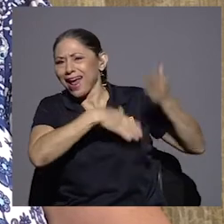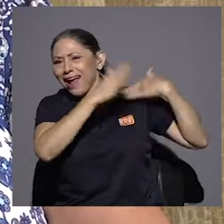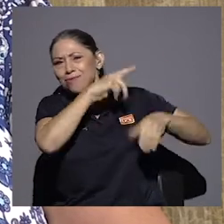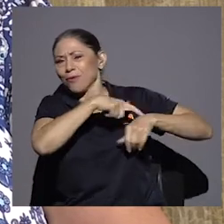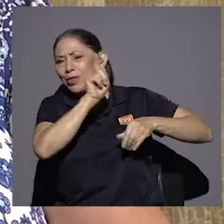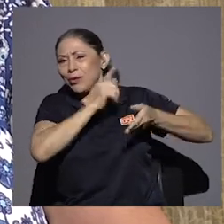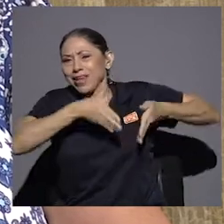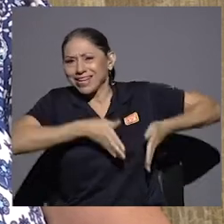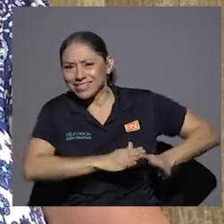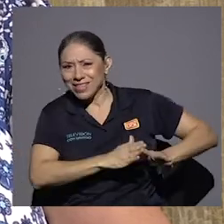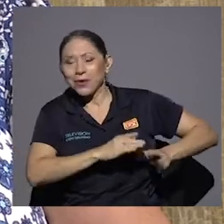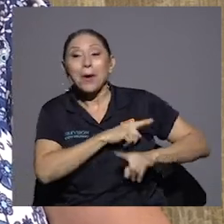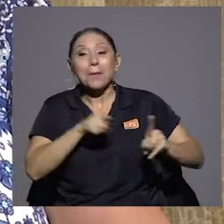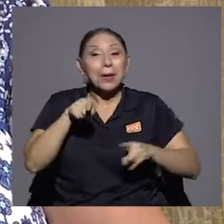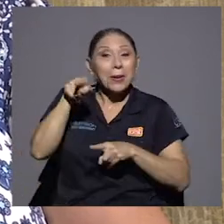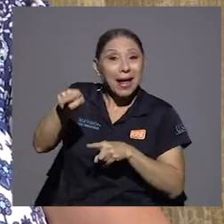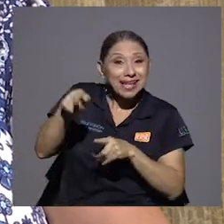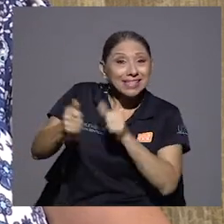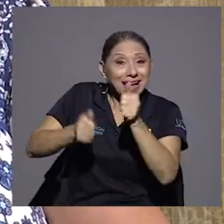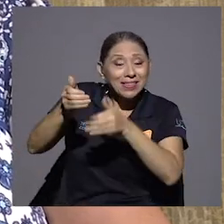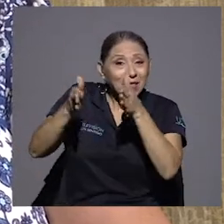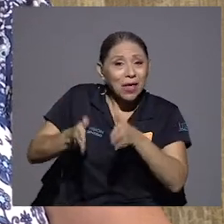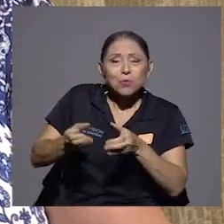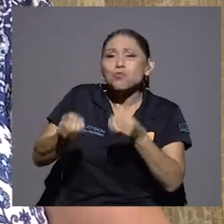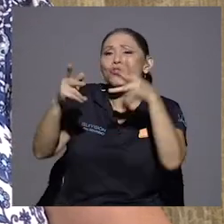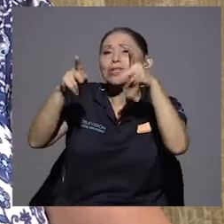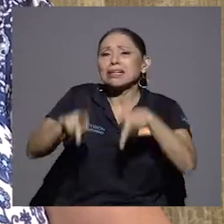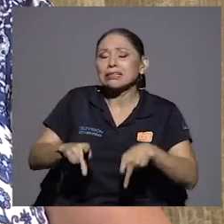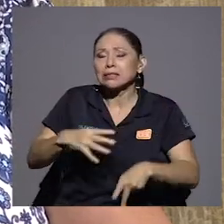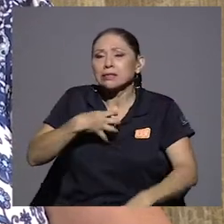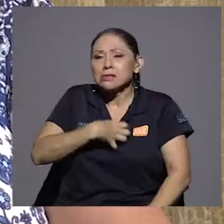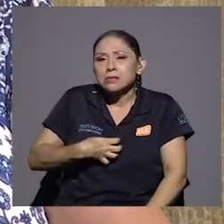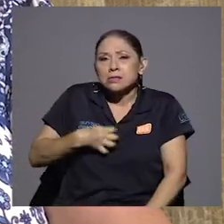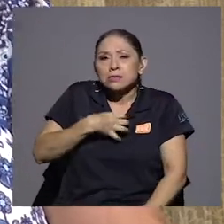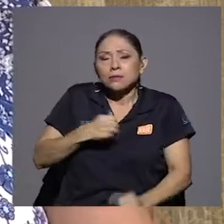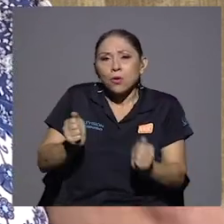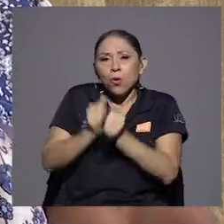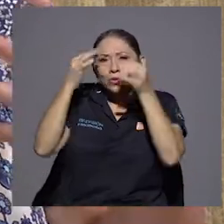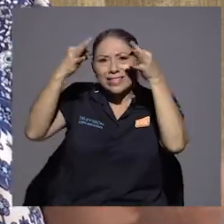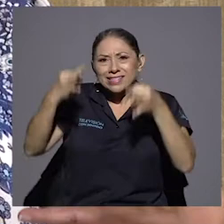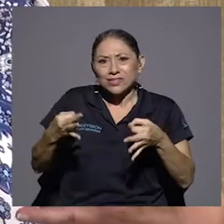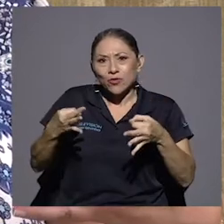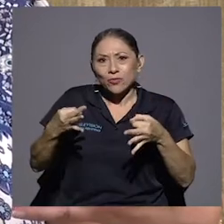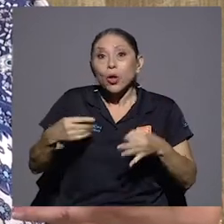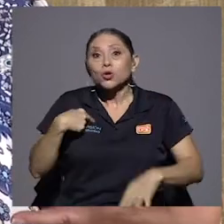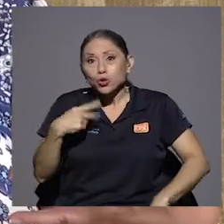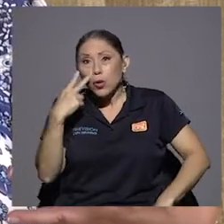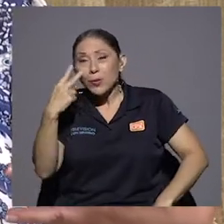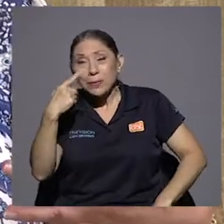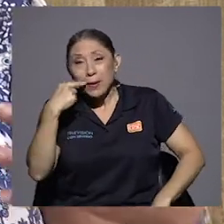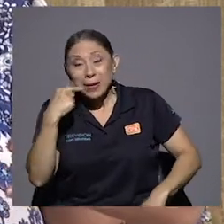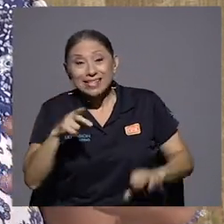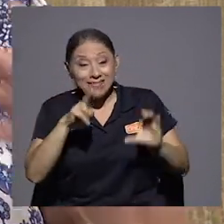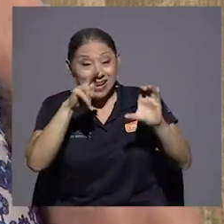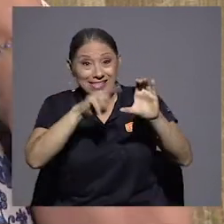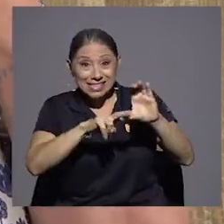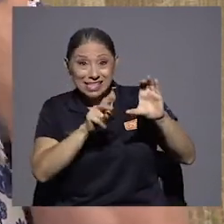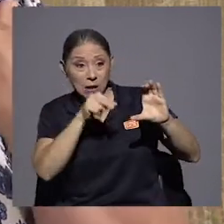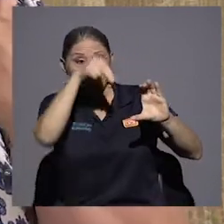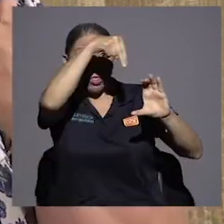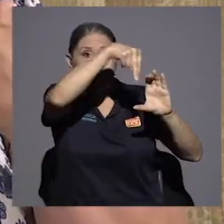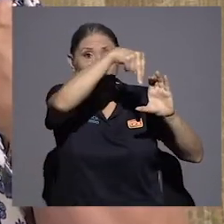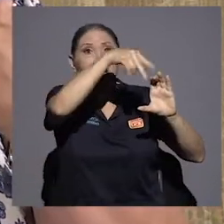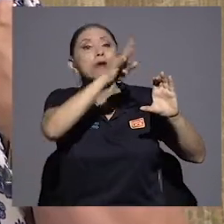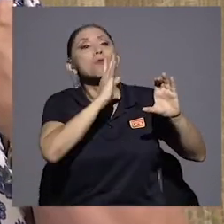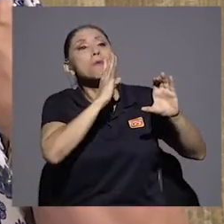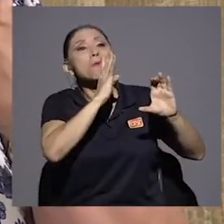porque mucha gente se molestó con esa decisión. Y yo lo vi cuando él se bajó perturbado. No dijo nada, pero